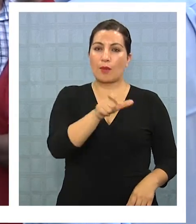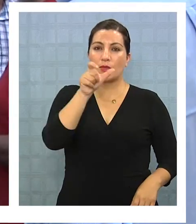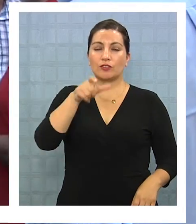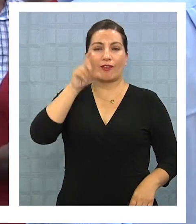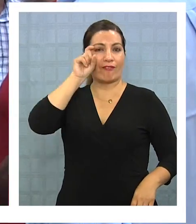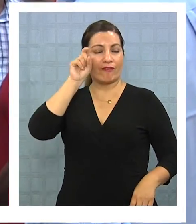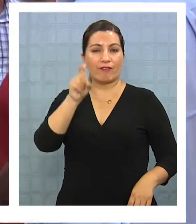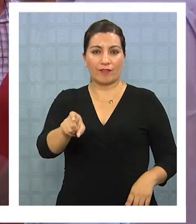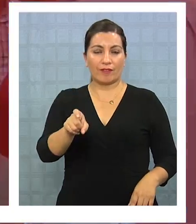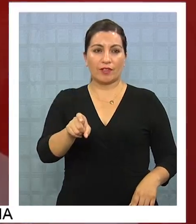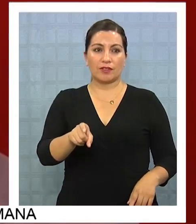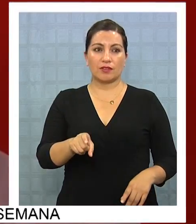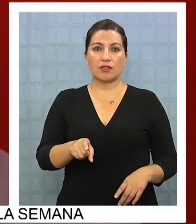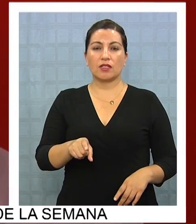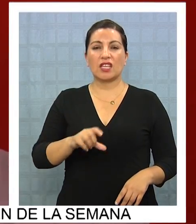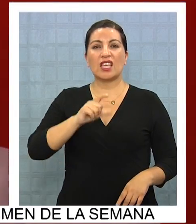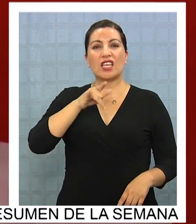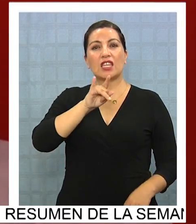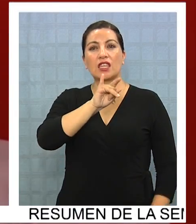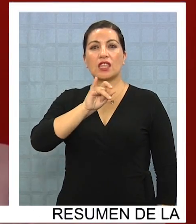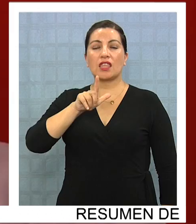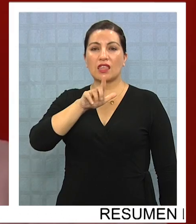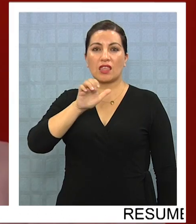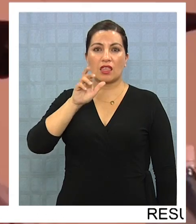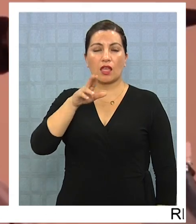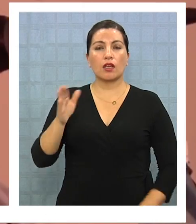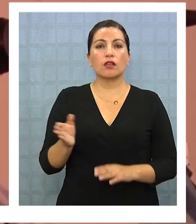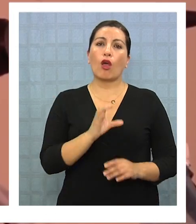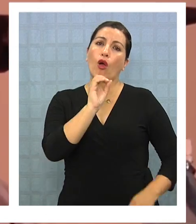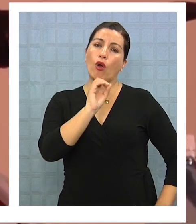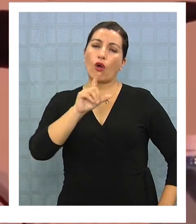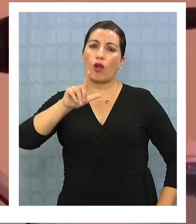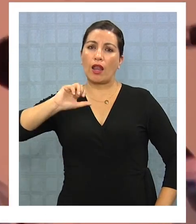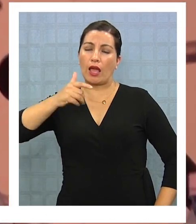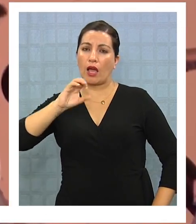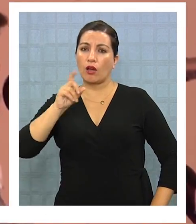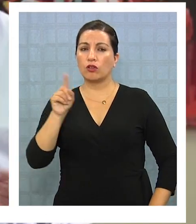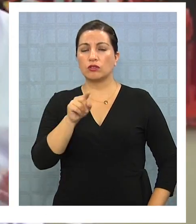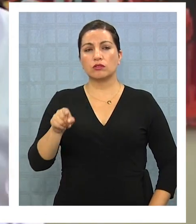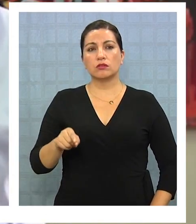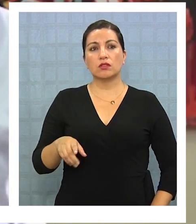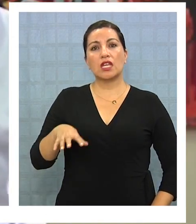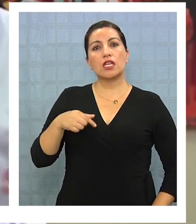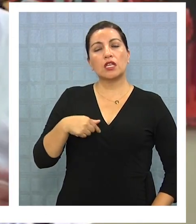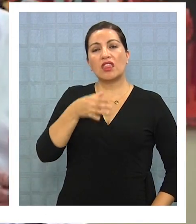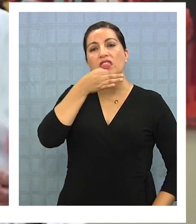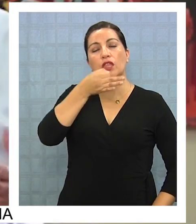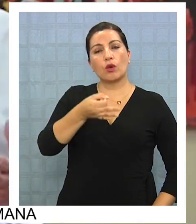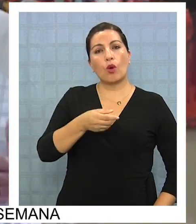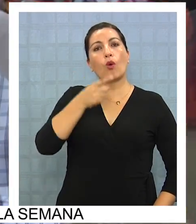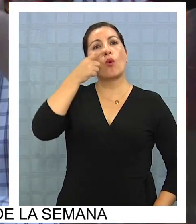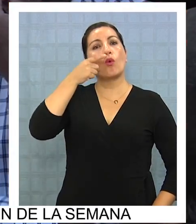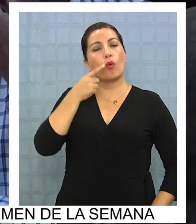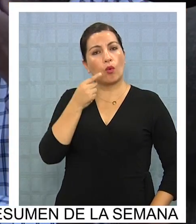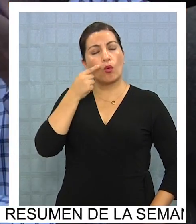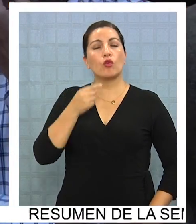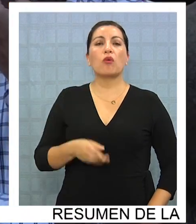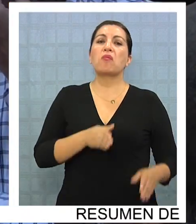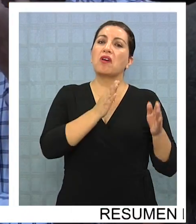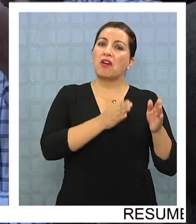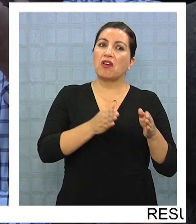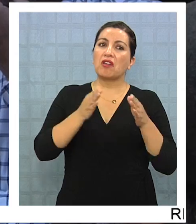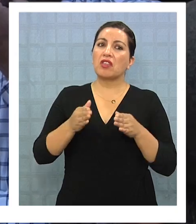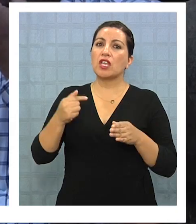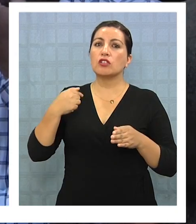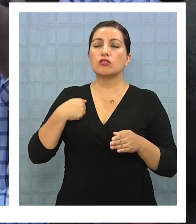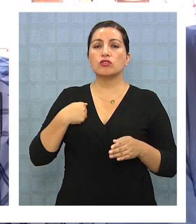presidenciales, Alejandro Guillier o Ricardo Lagos, el ex vocero dijo que era un hombre ordenado y que acataría lo que su partido